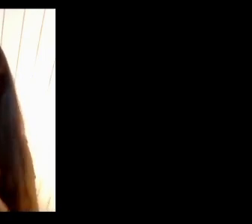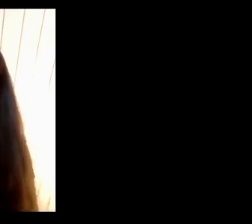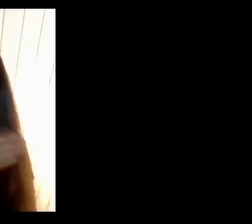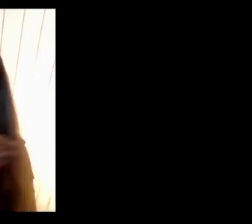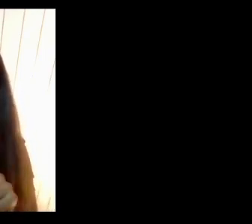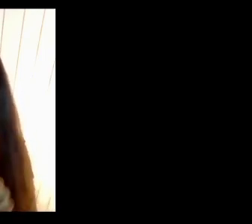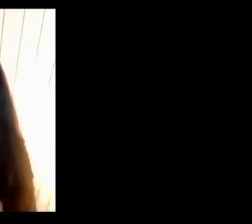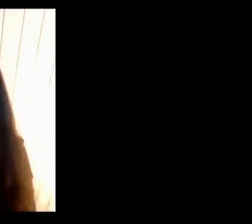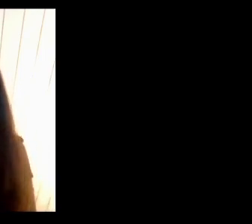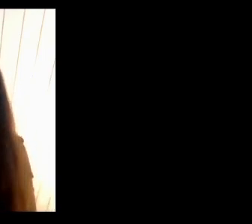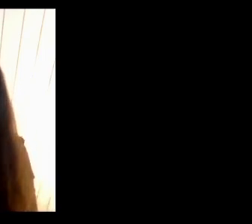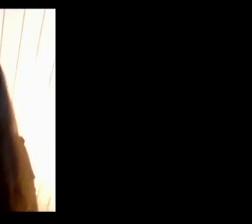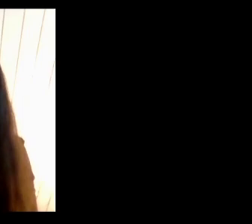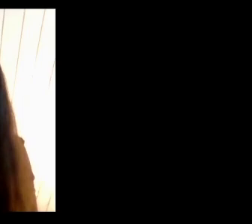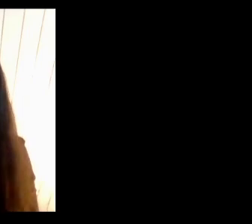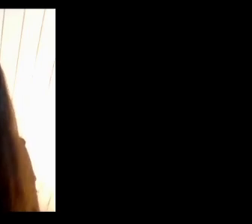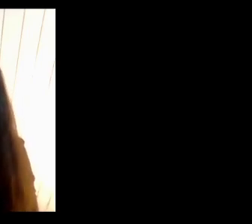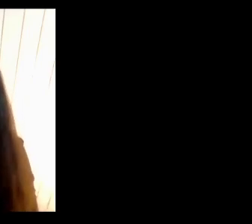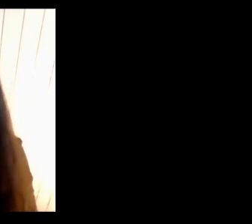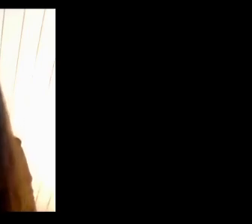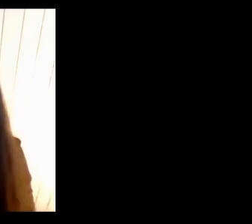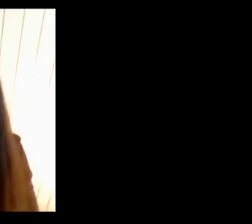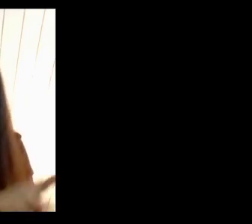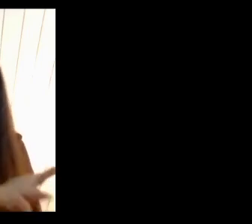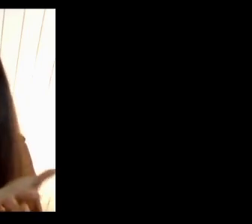2018 O el 19 Perdón